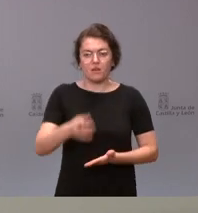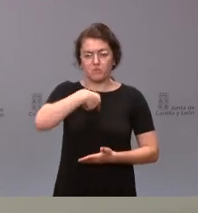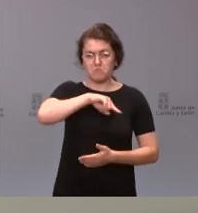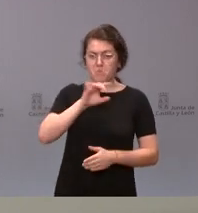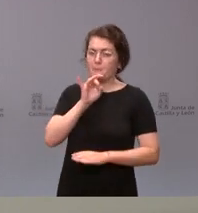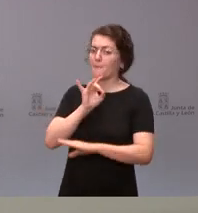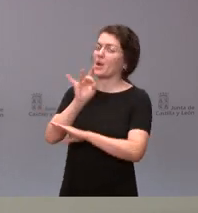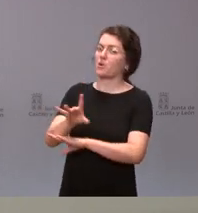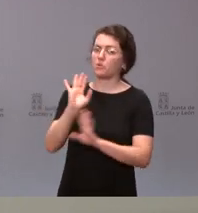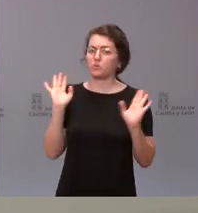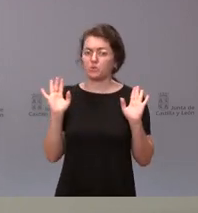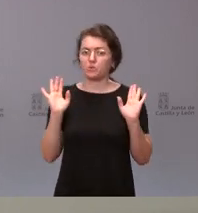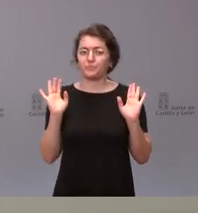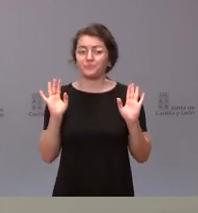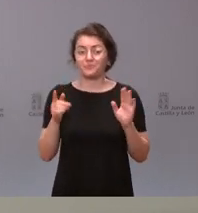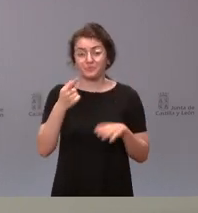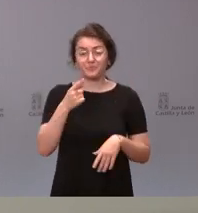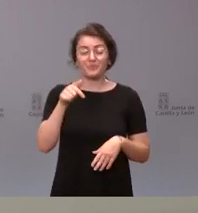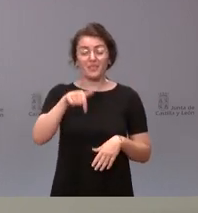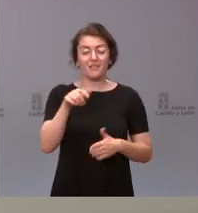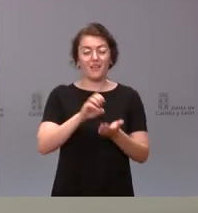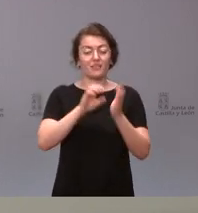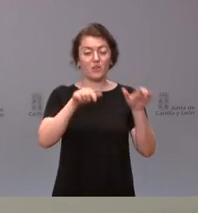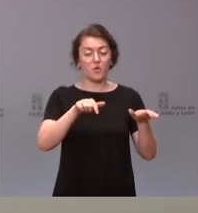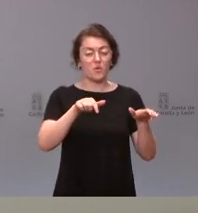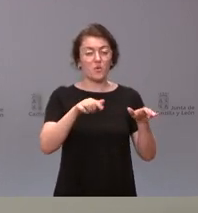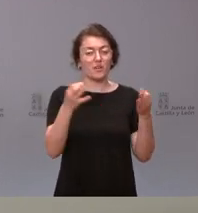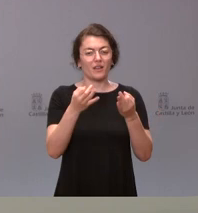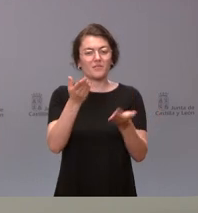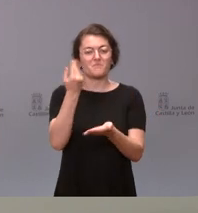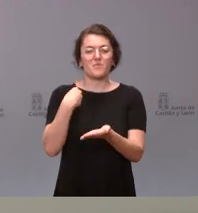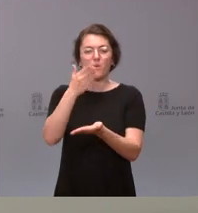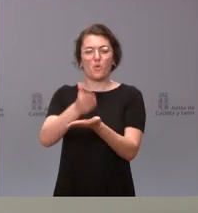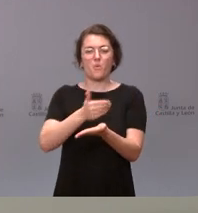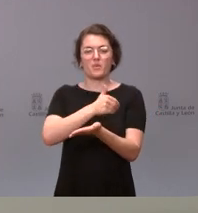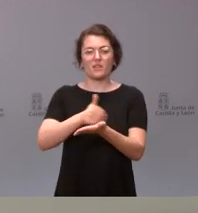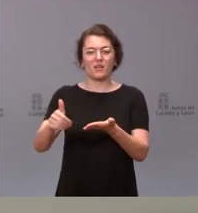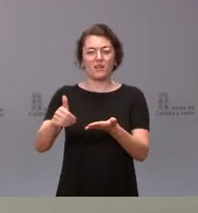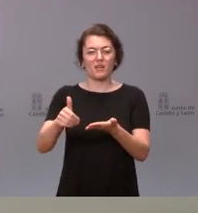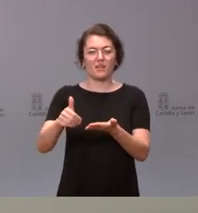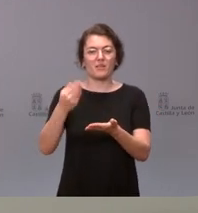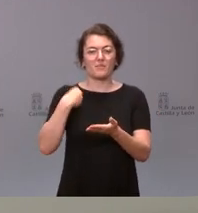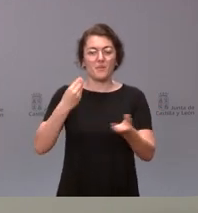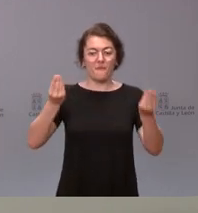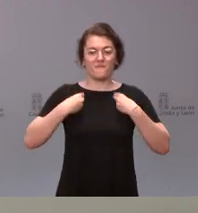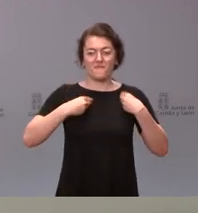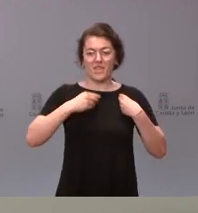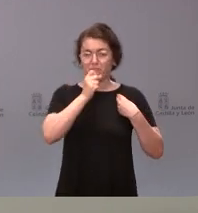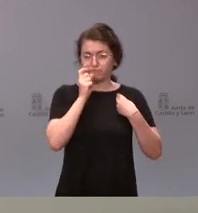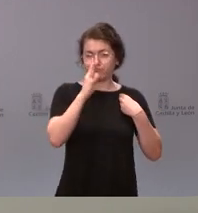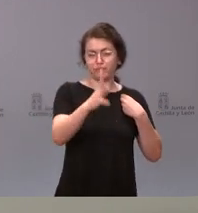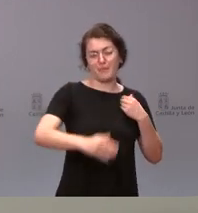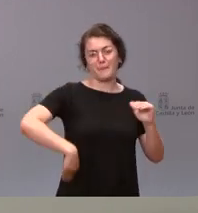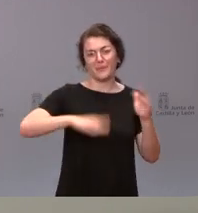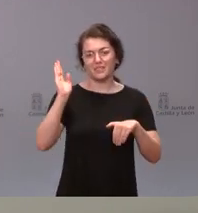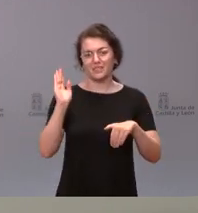significar también que nuestra comunidad sigue estando con esos datos entre las comunidades autónomas de mayor esperanza de vida. Es un hecho cierto